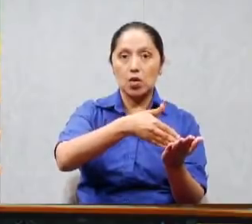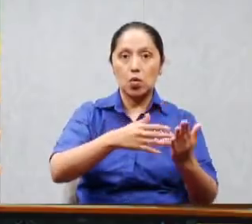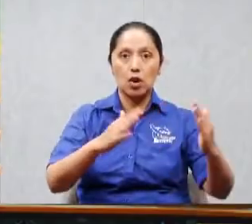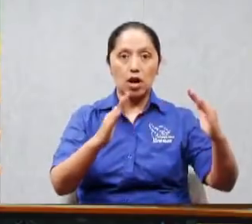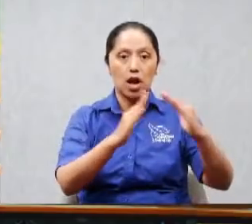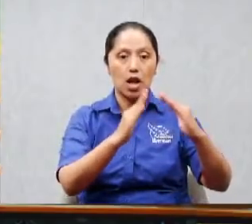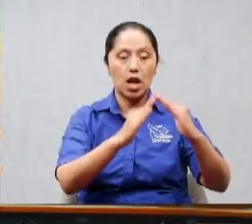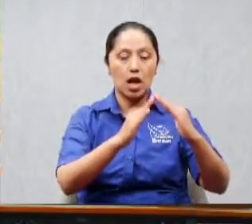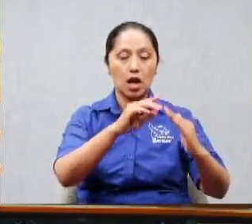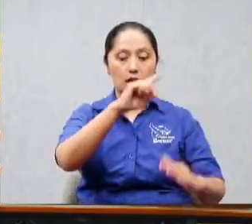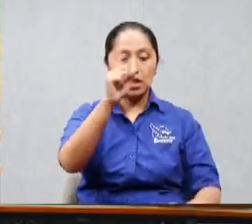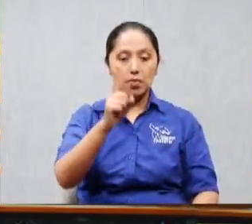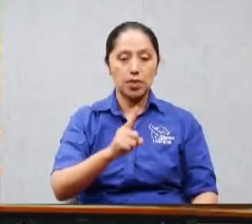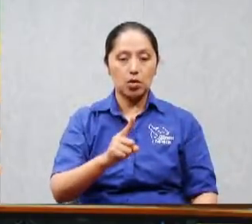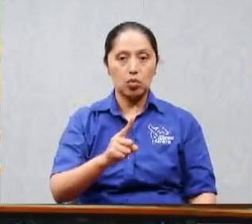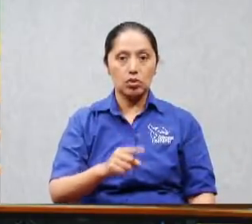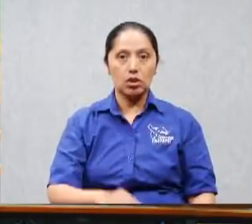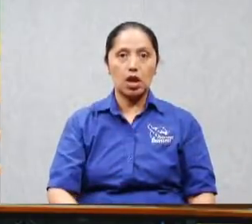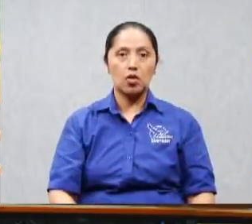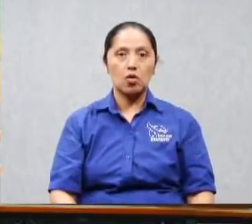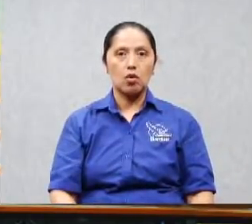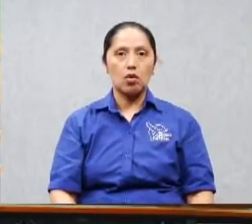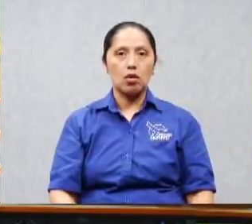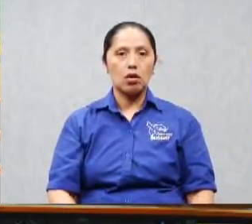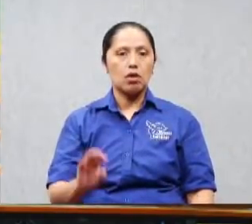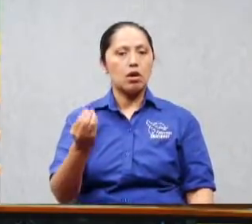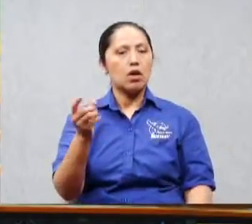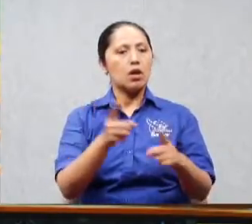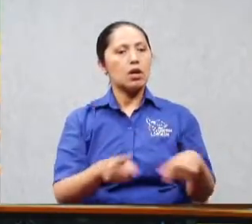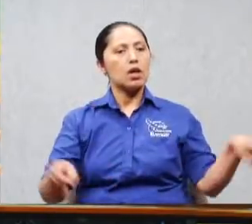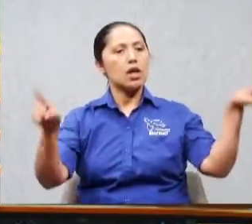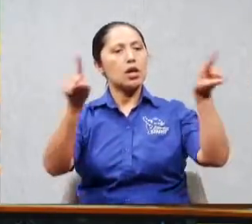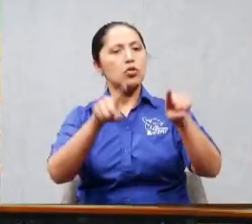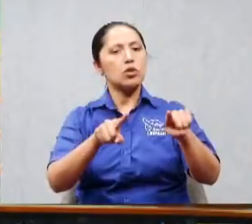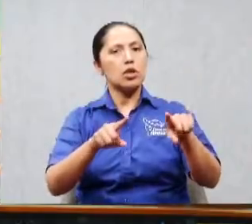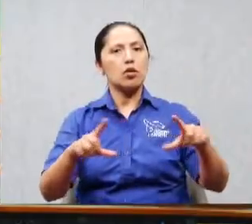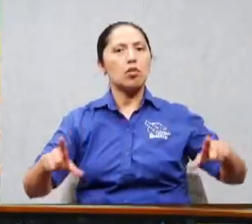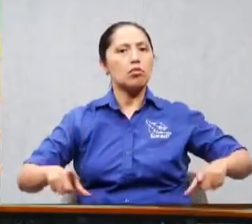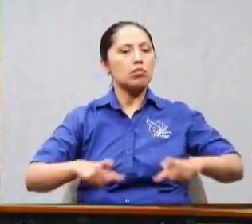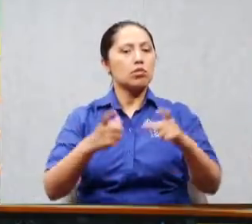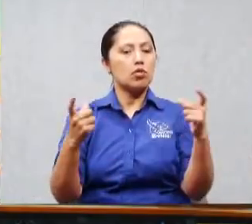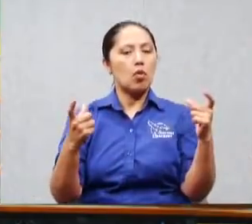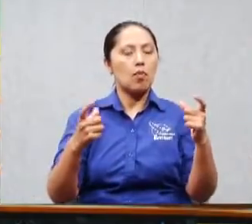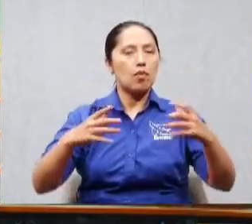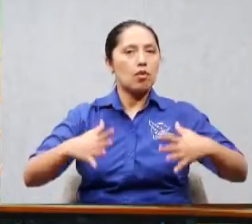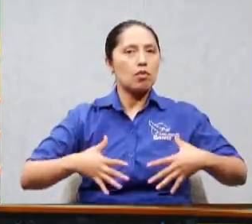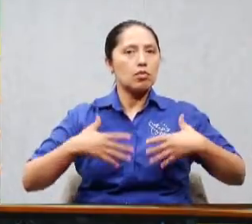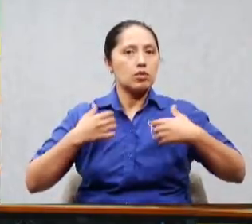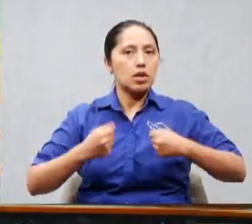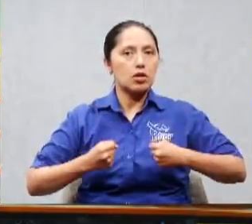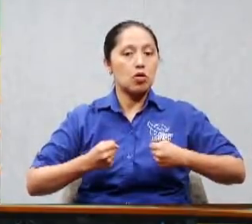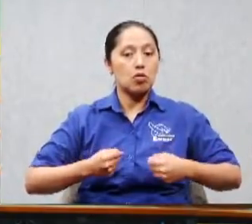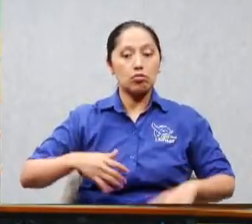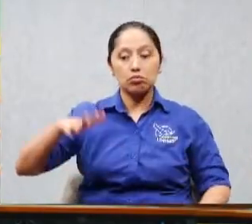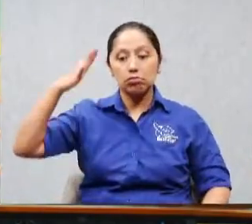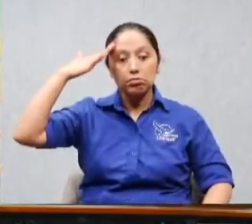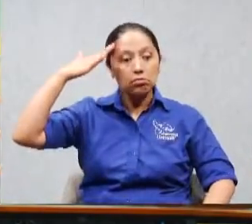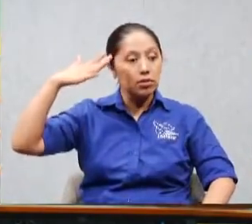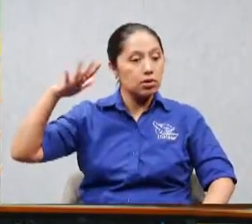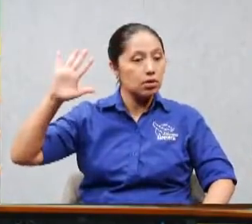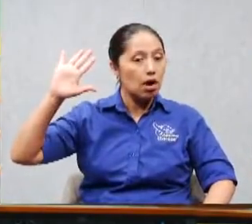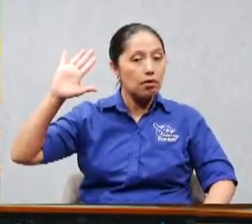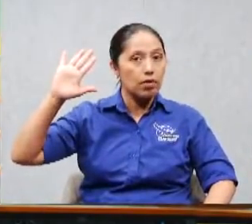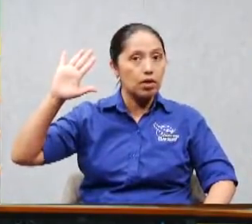hijo eso si sabemos como se sanó edad suficiente tiene el vayan y